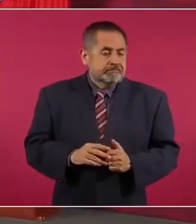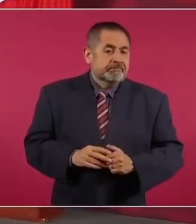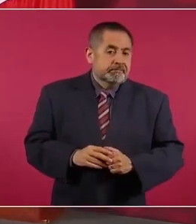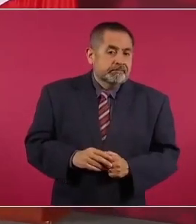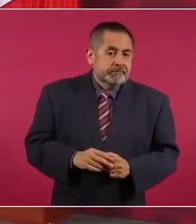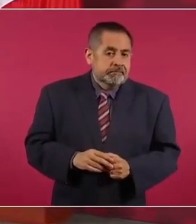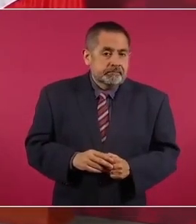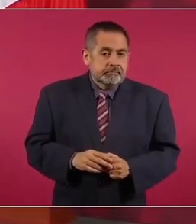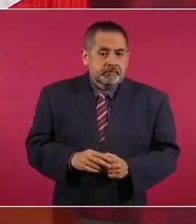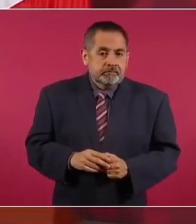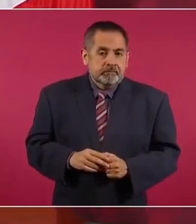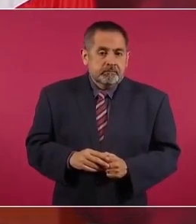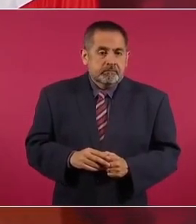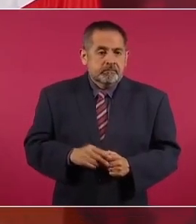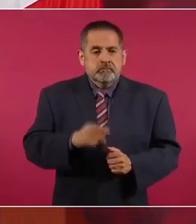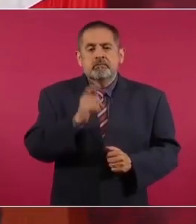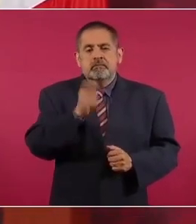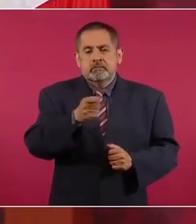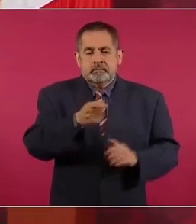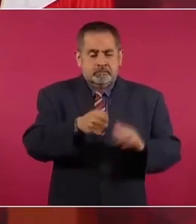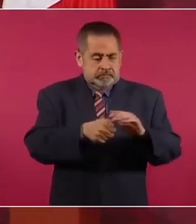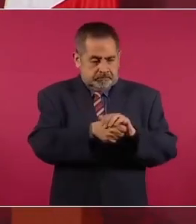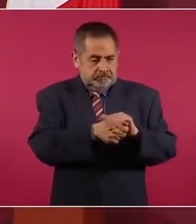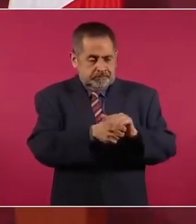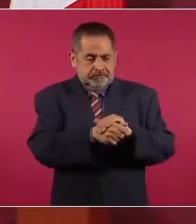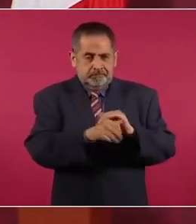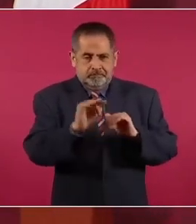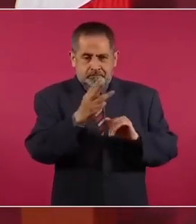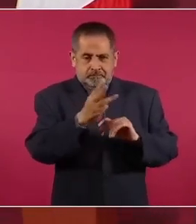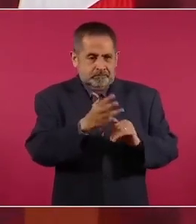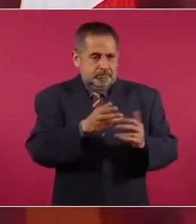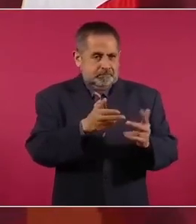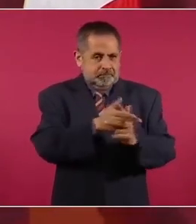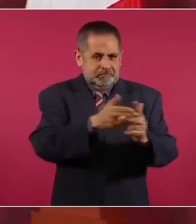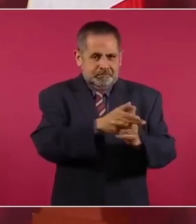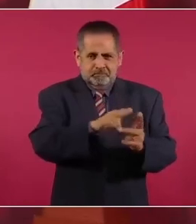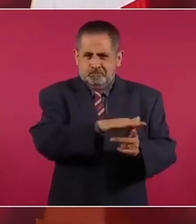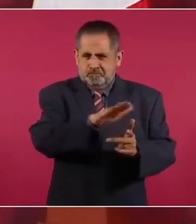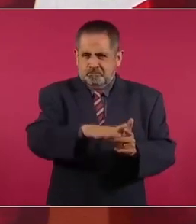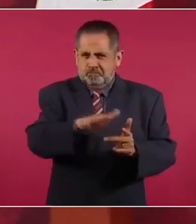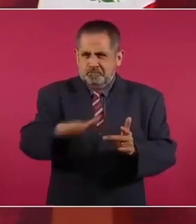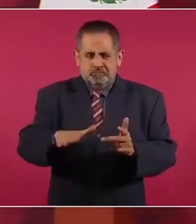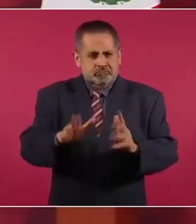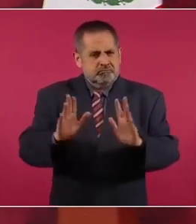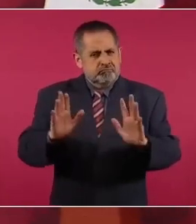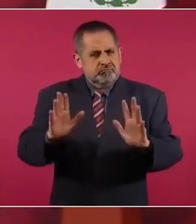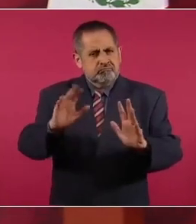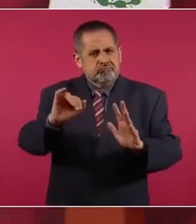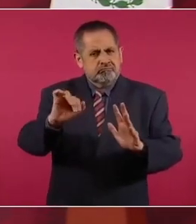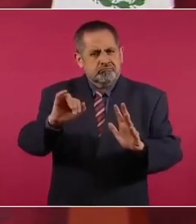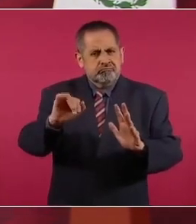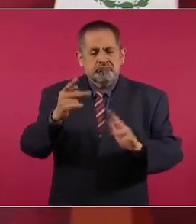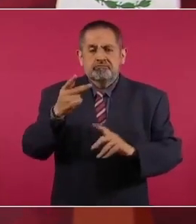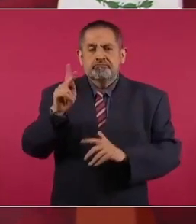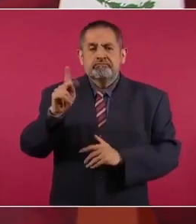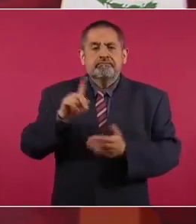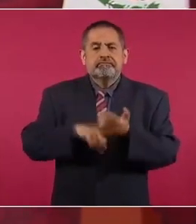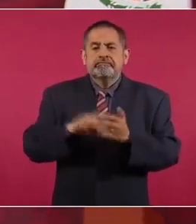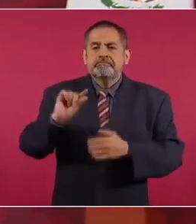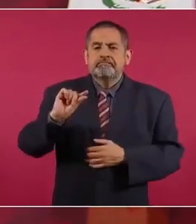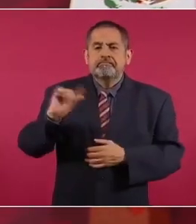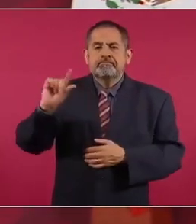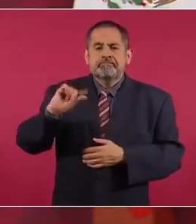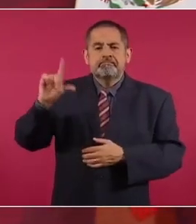el crimen organizado, como se le llama, autoridades